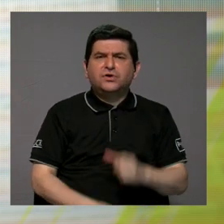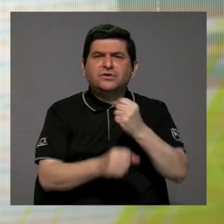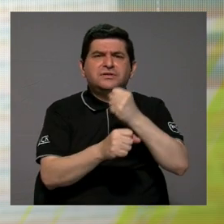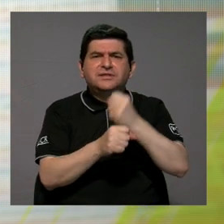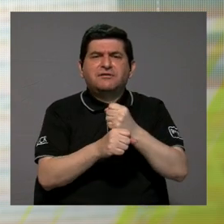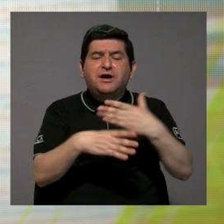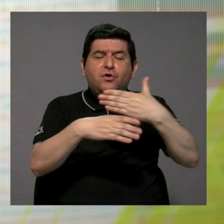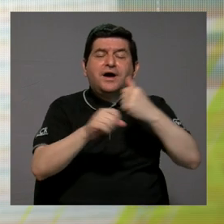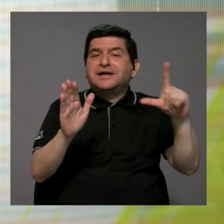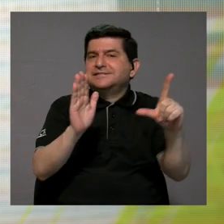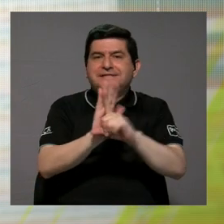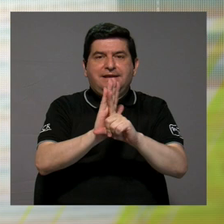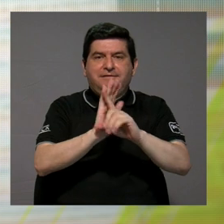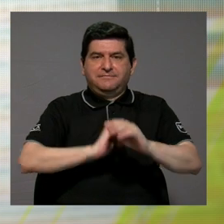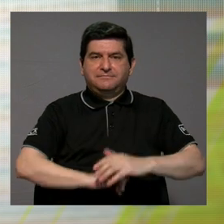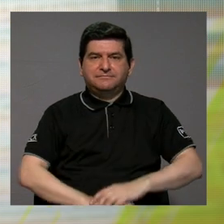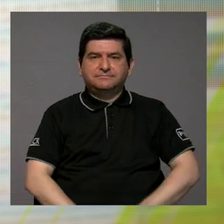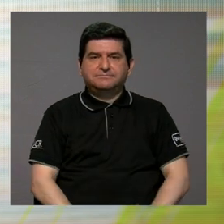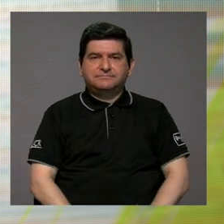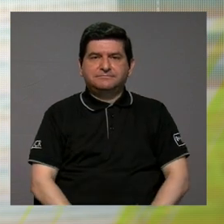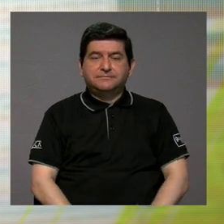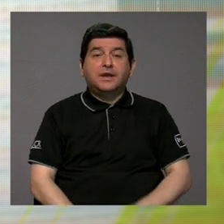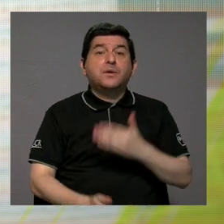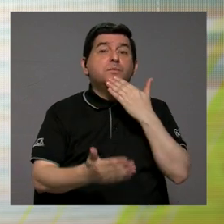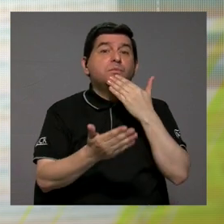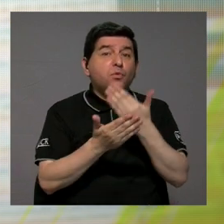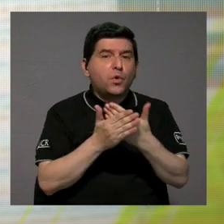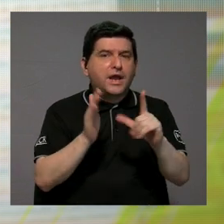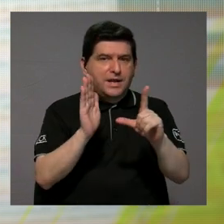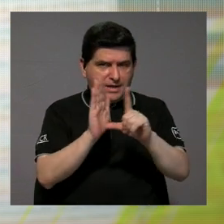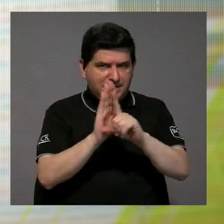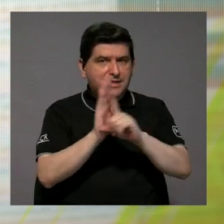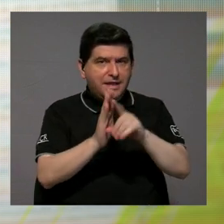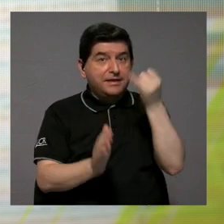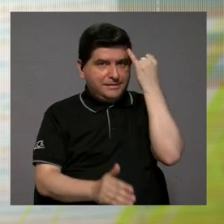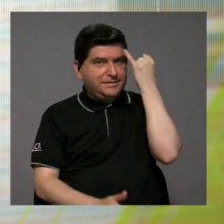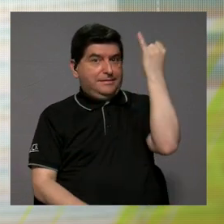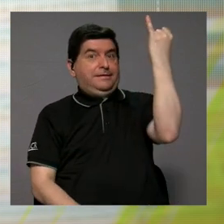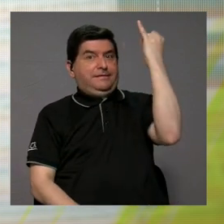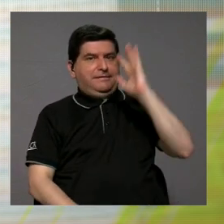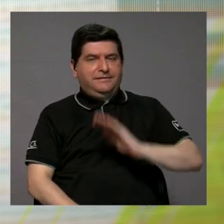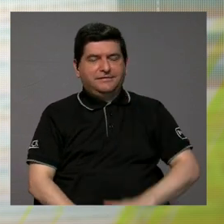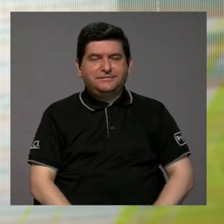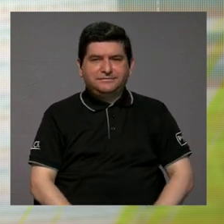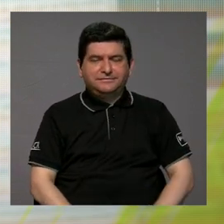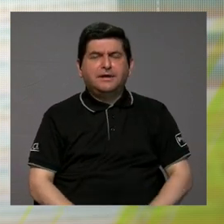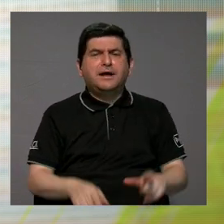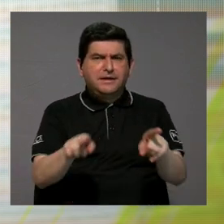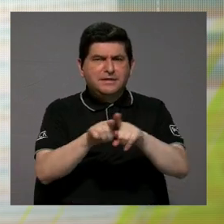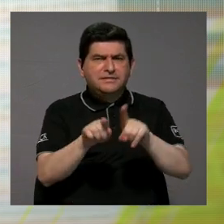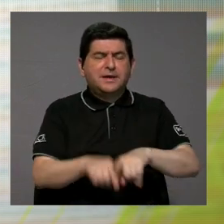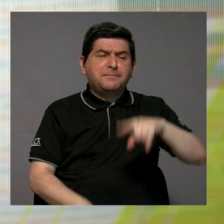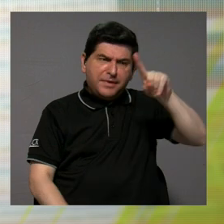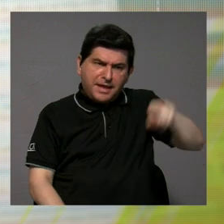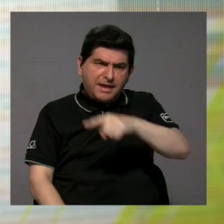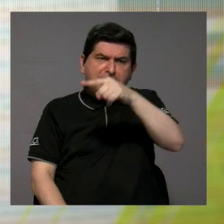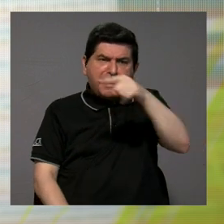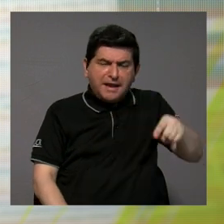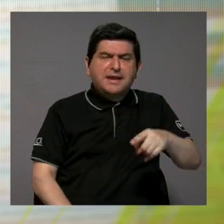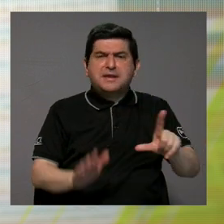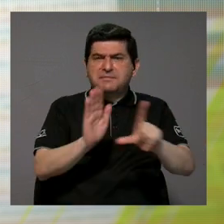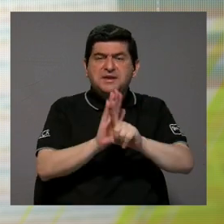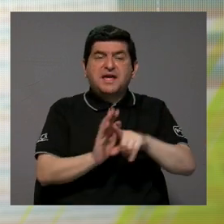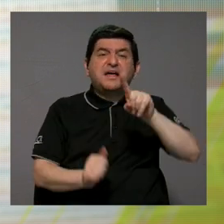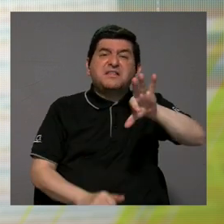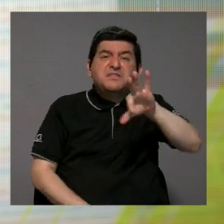leyes y hacer buenas leyes, idealmente. En algunos casos también para derogar leyes que